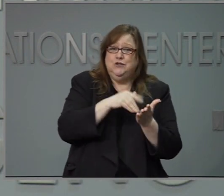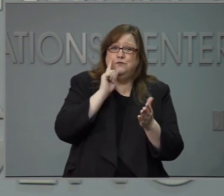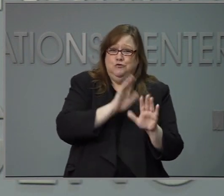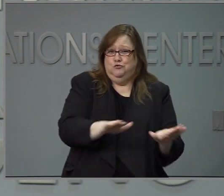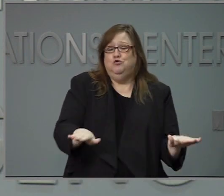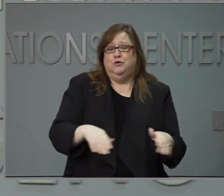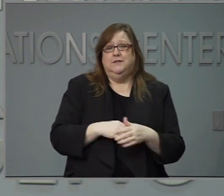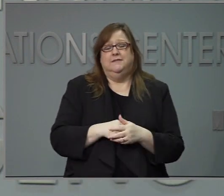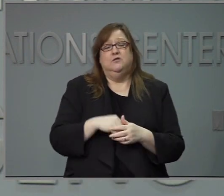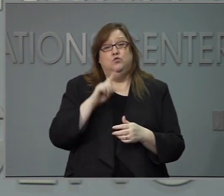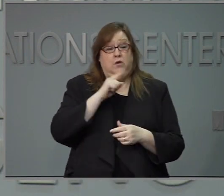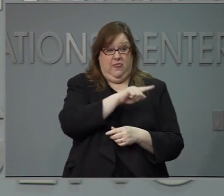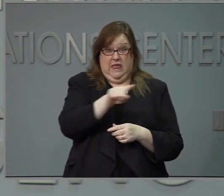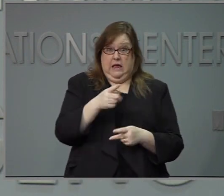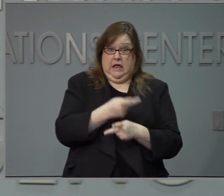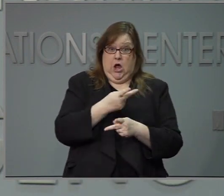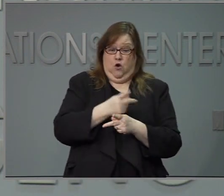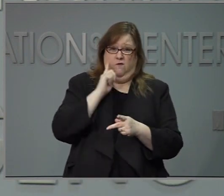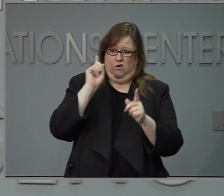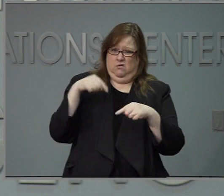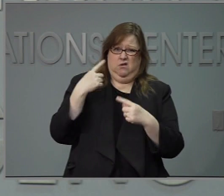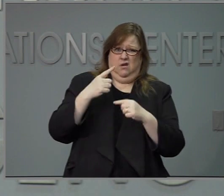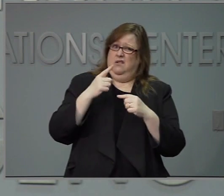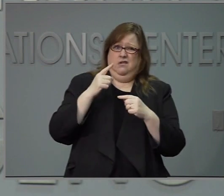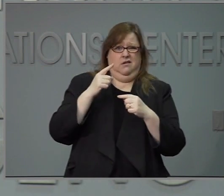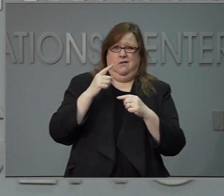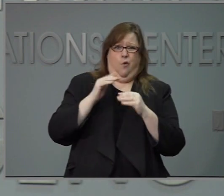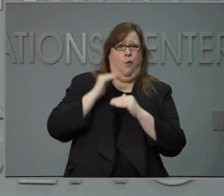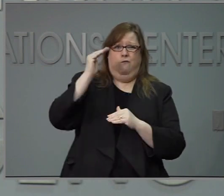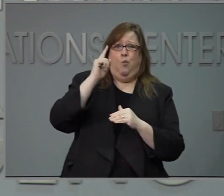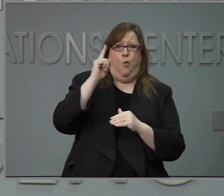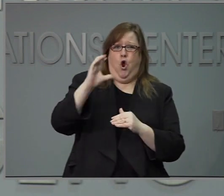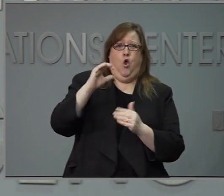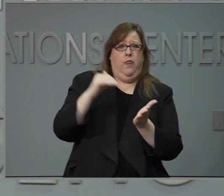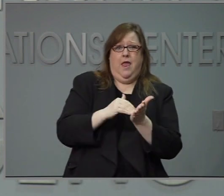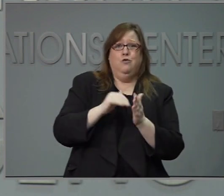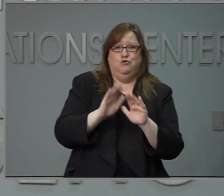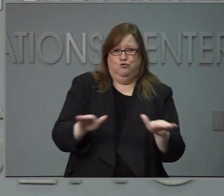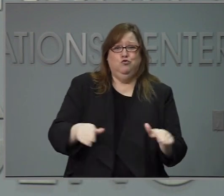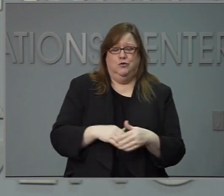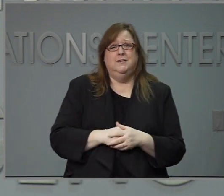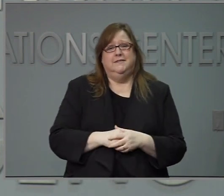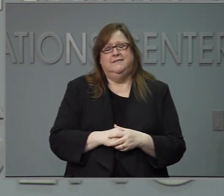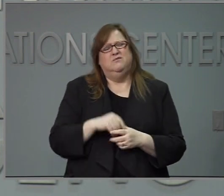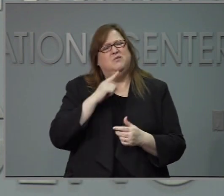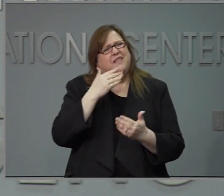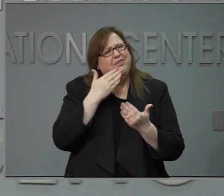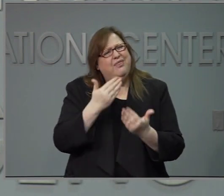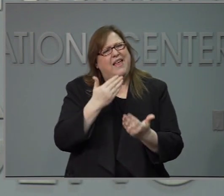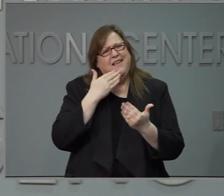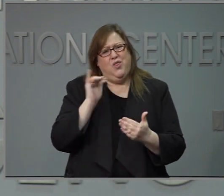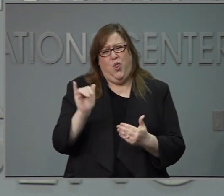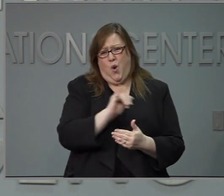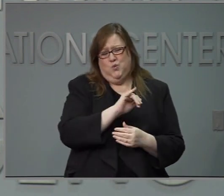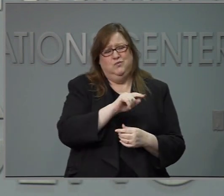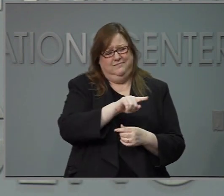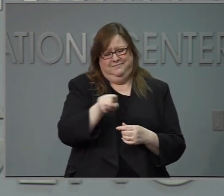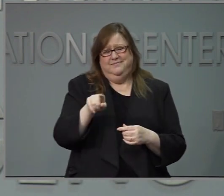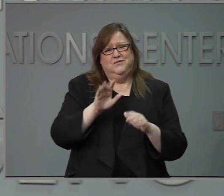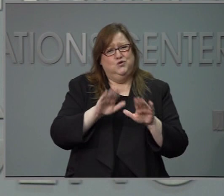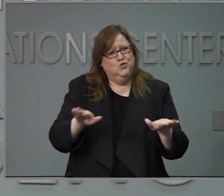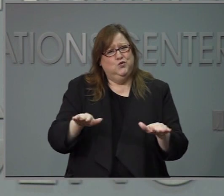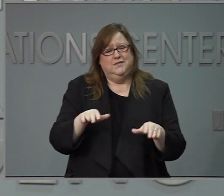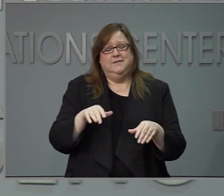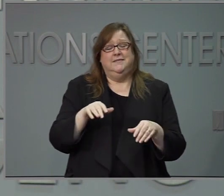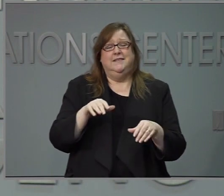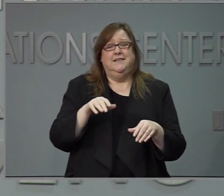infantil para más de cien mil niños desde que empezó la pandemia. Deseo agradecer a los maestros de niños en edades temprano por